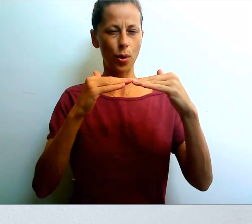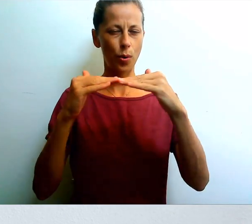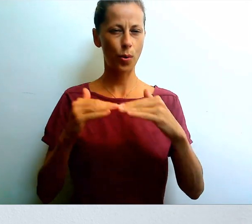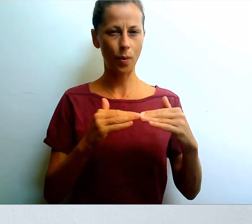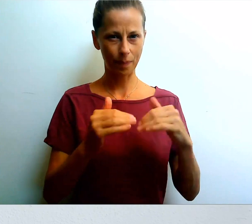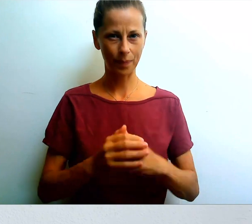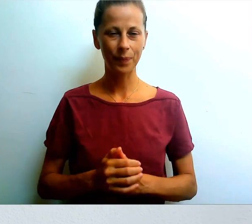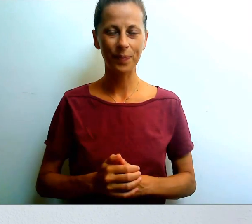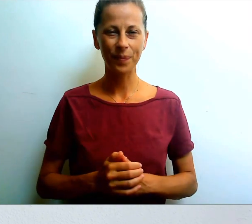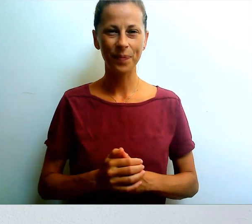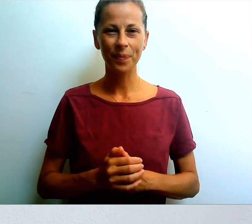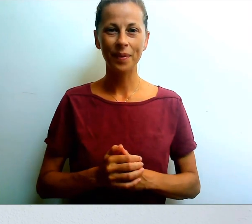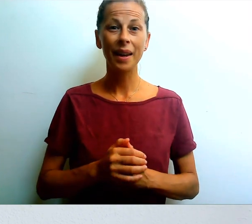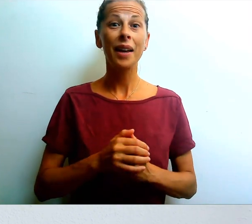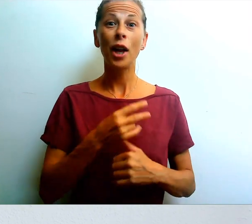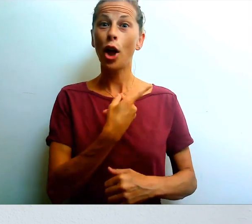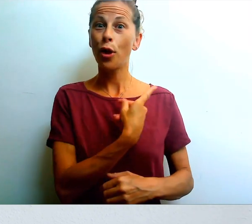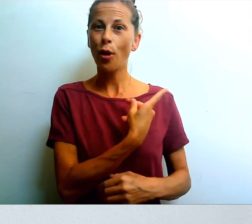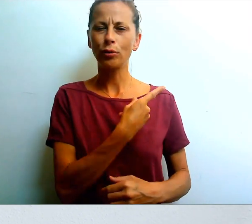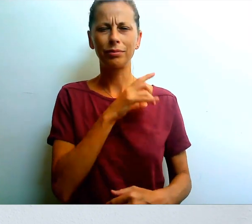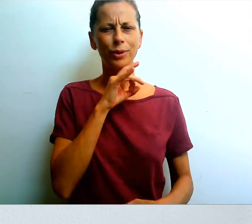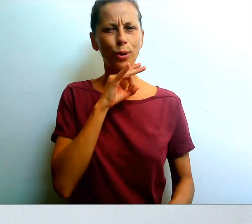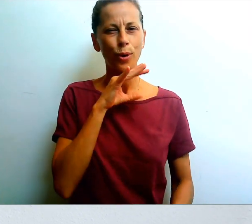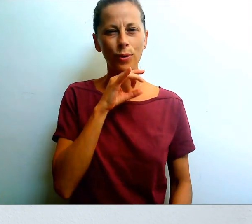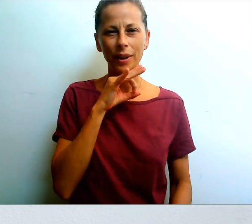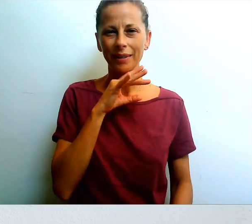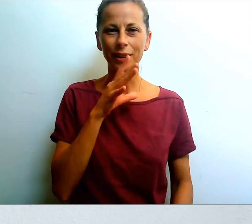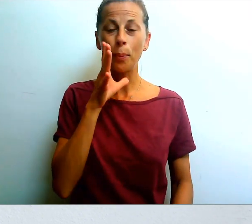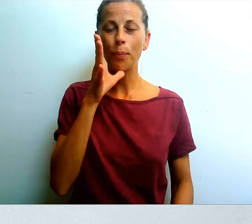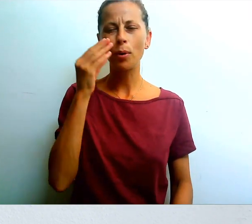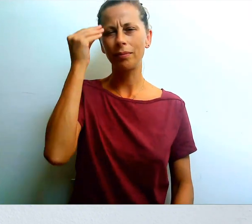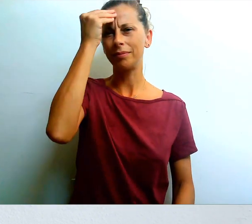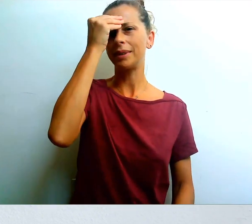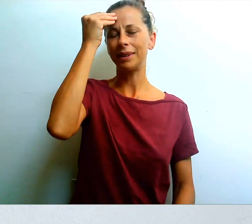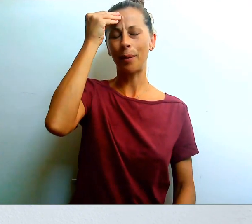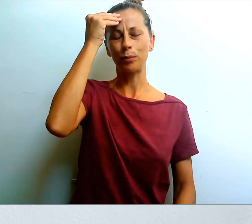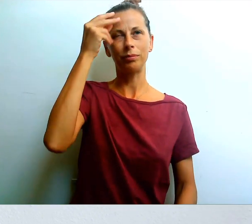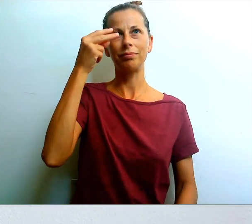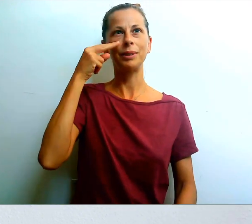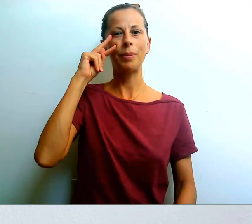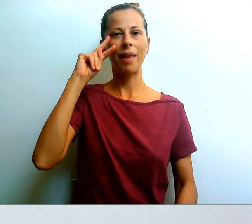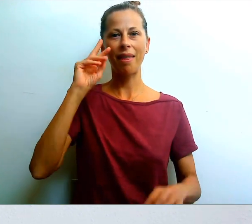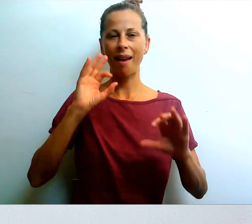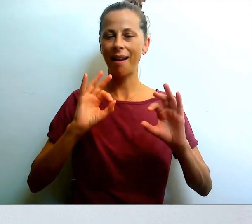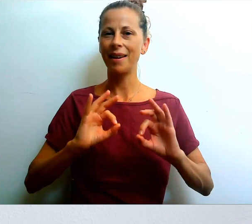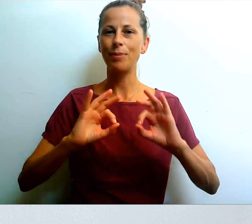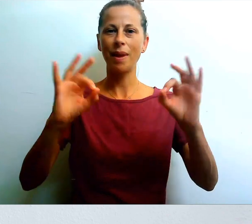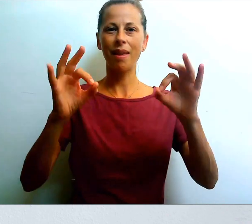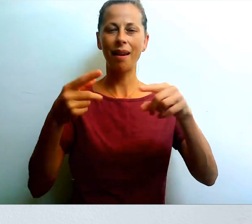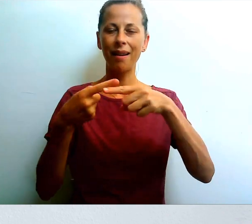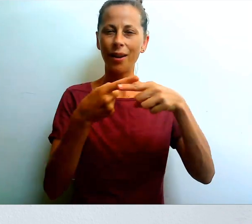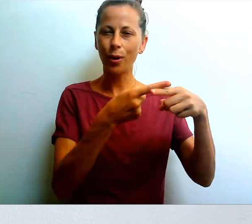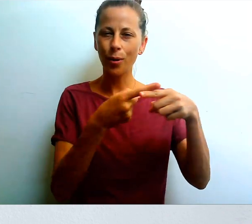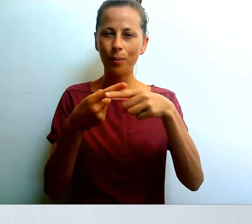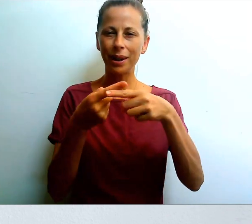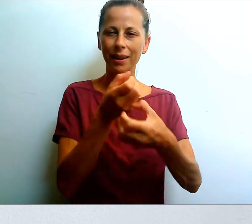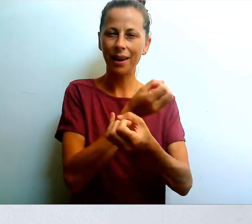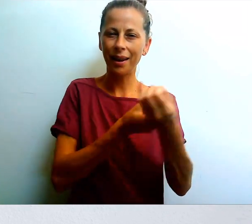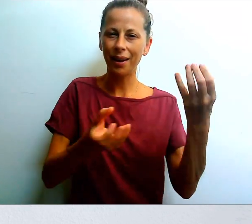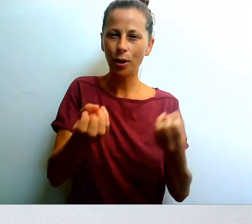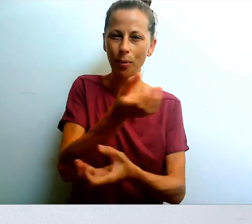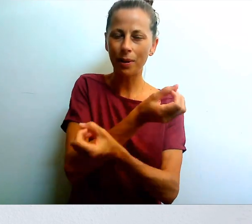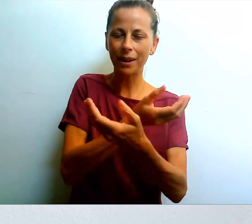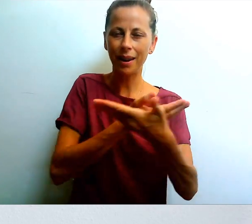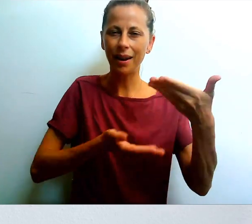que todo el mundo tenga cabida. Estamos muy contentas porque va a ser muy especial el compartir